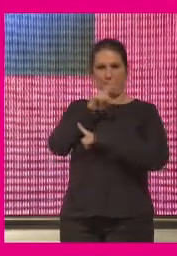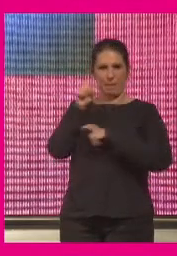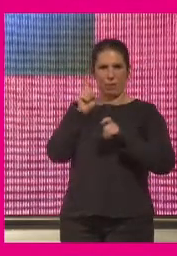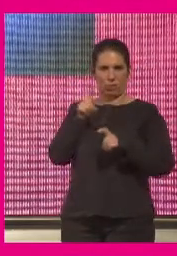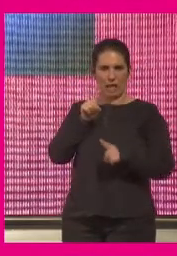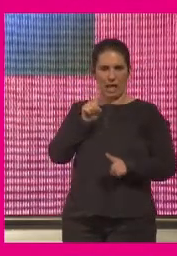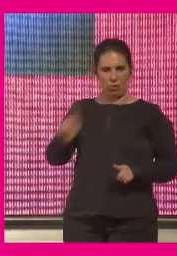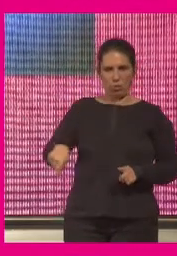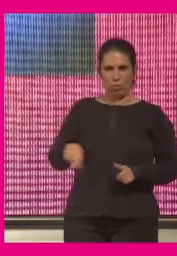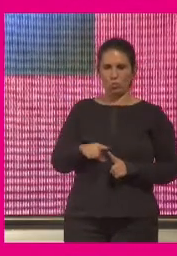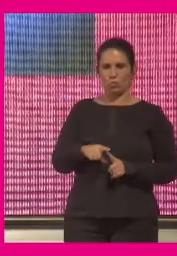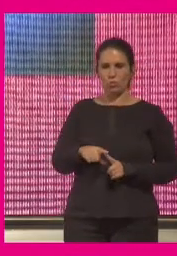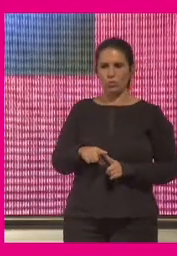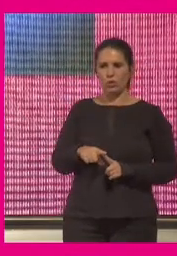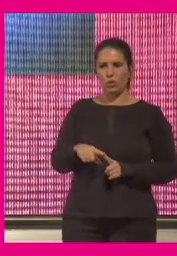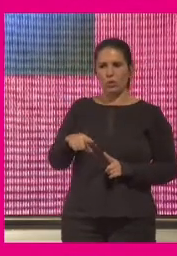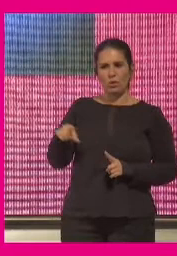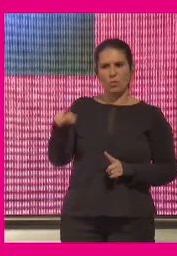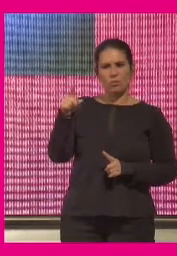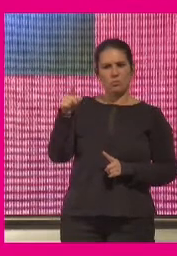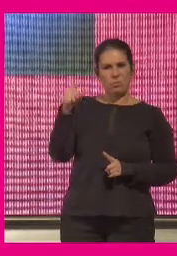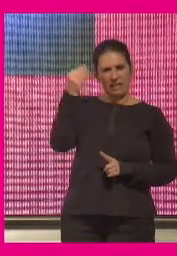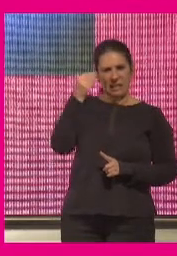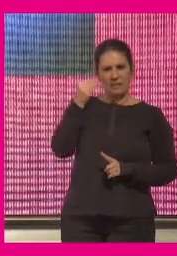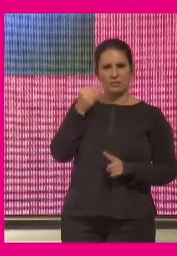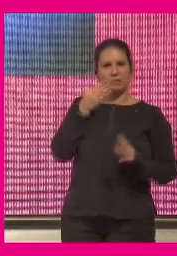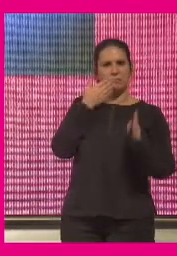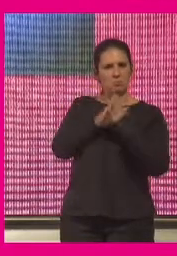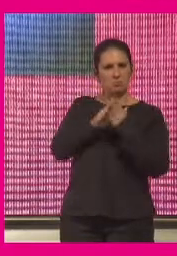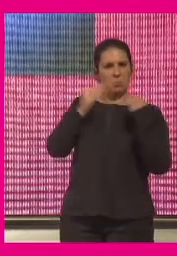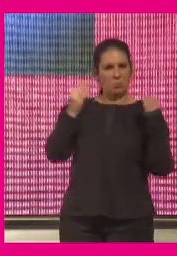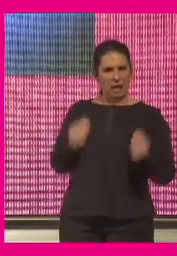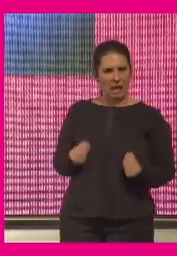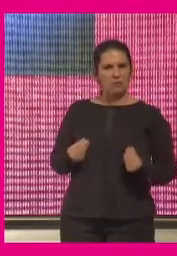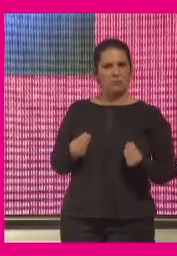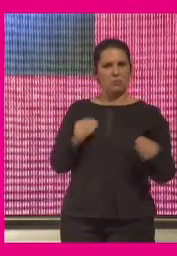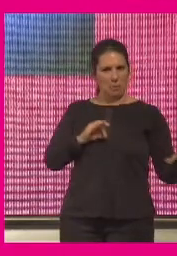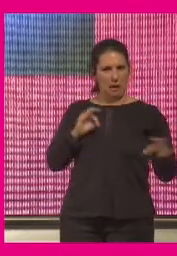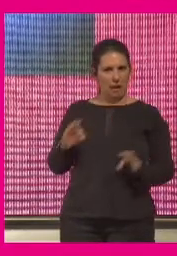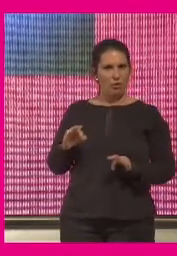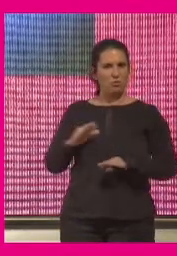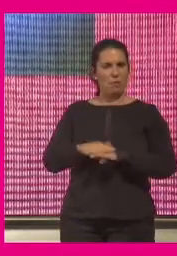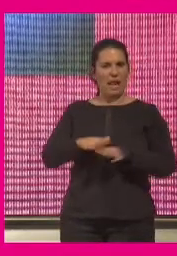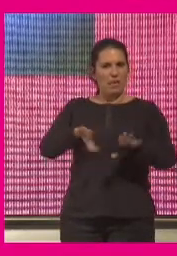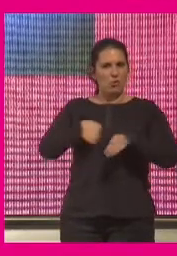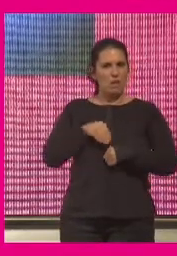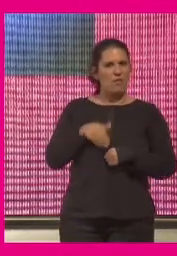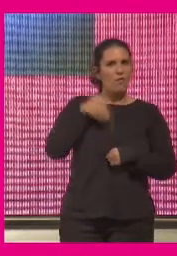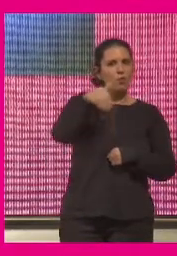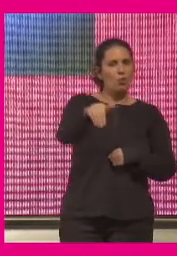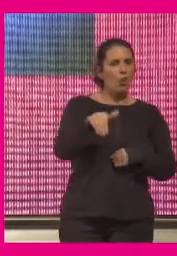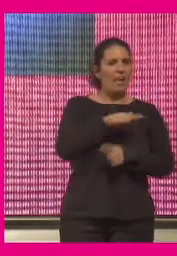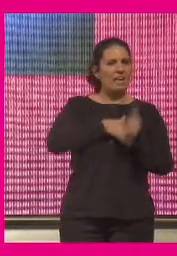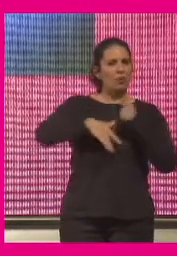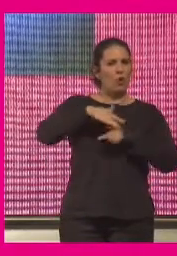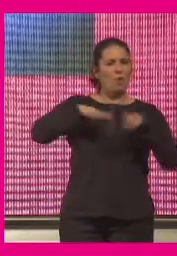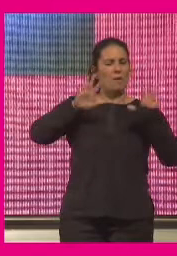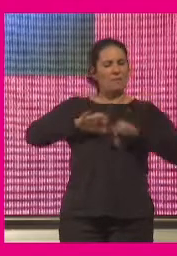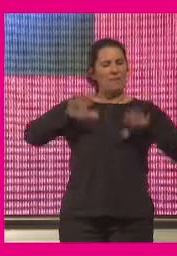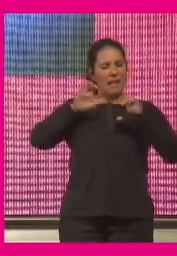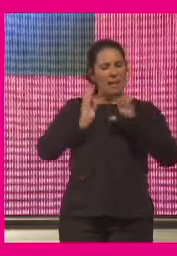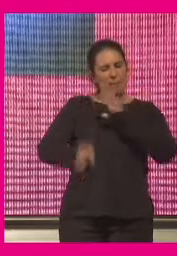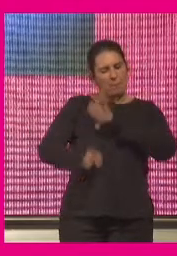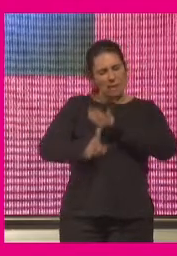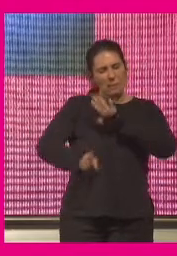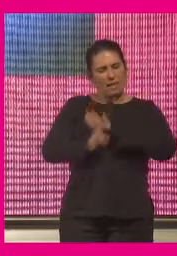pregunta ¿pensáis que estamos afrontando en condiciones y que estamos preparados para asumir ese futuro de un entorno de aprendizaje